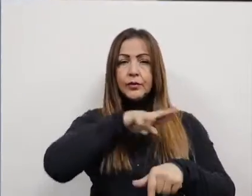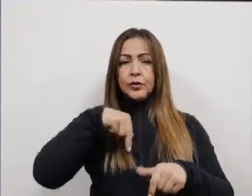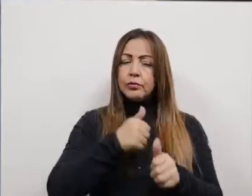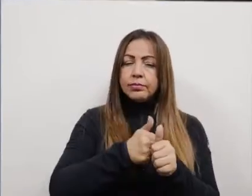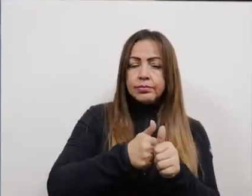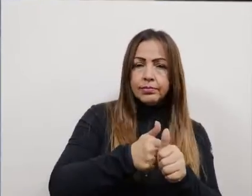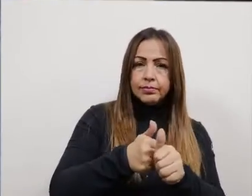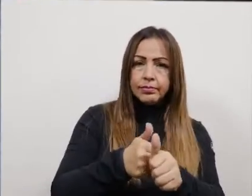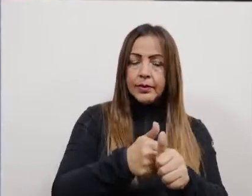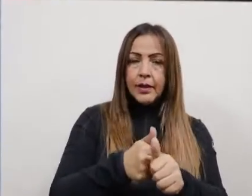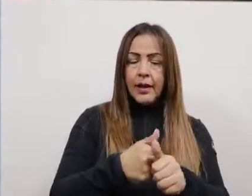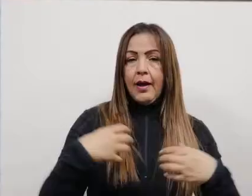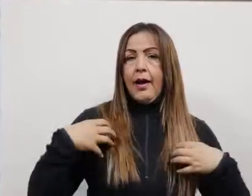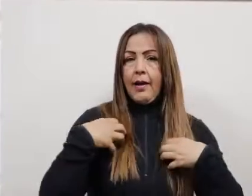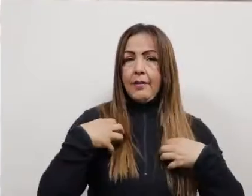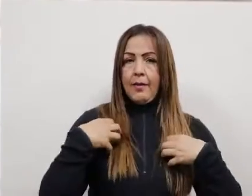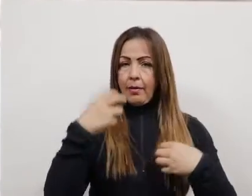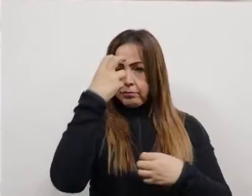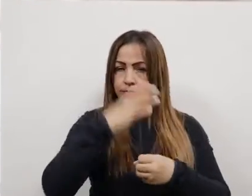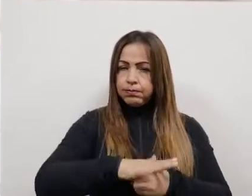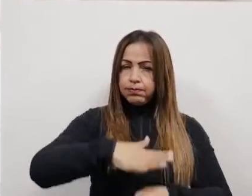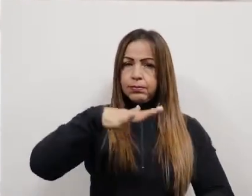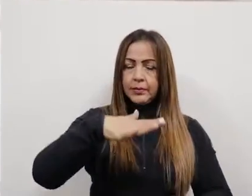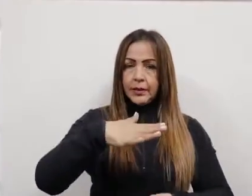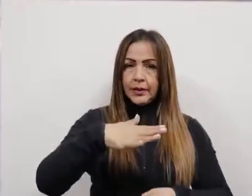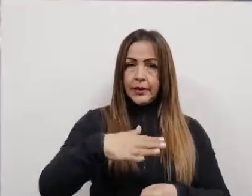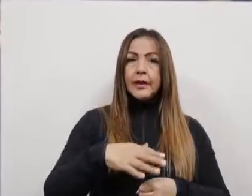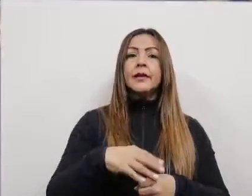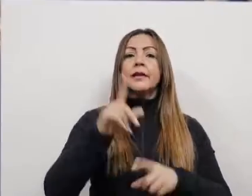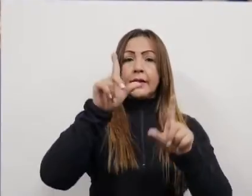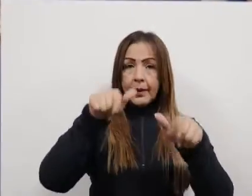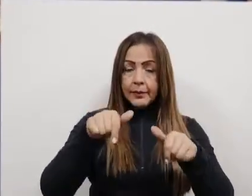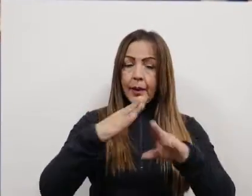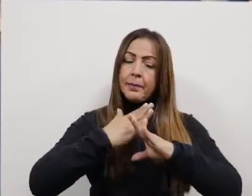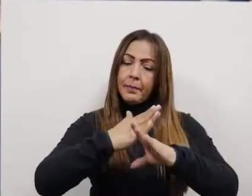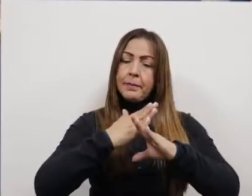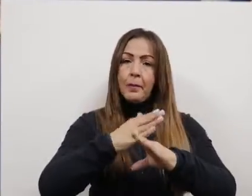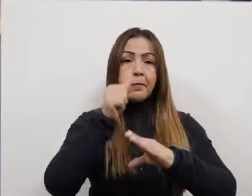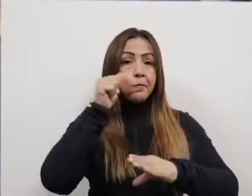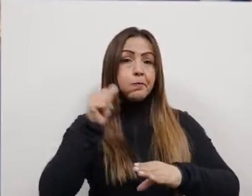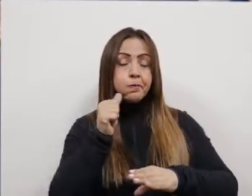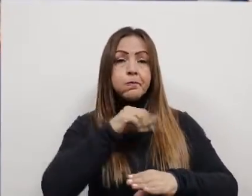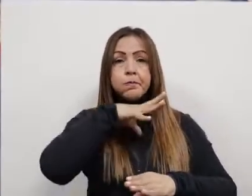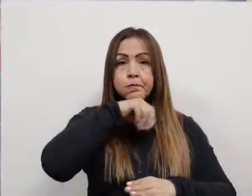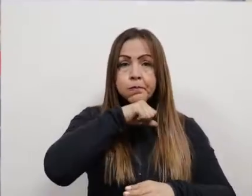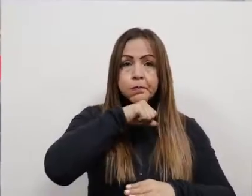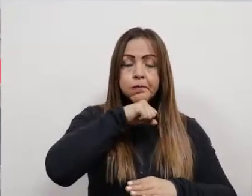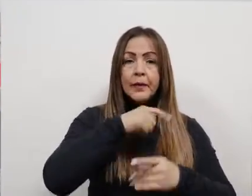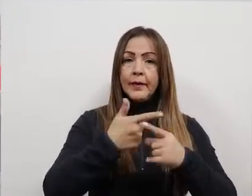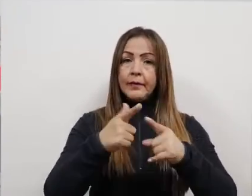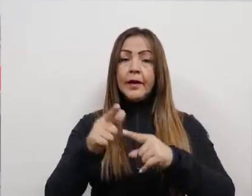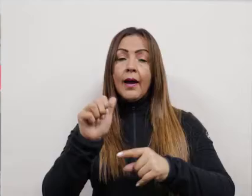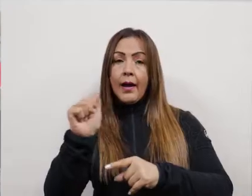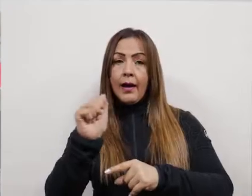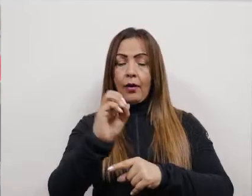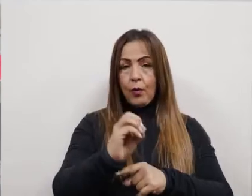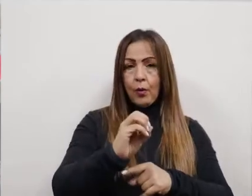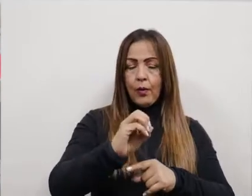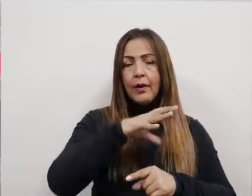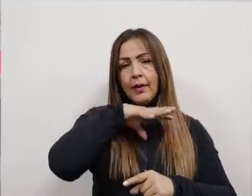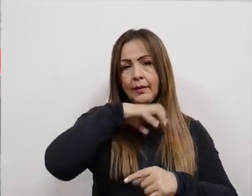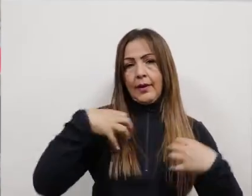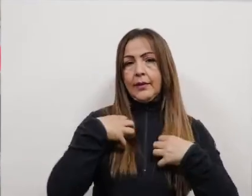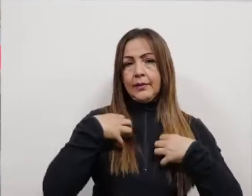Asimismo, seguimiento animal agresor y esterilizaciones de 1.000 hembras, caninas y felinas, logrando así mitigar los